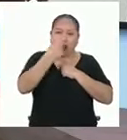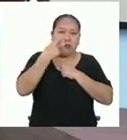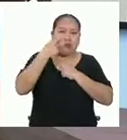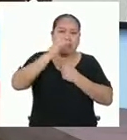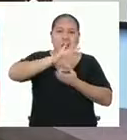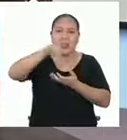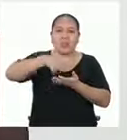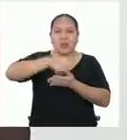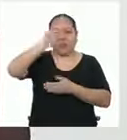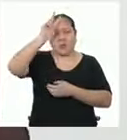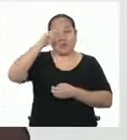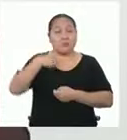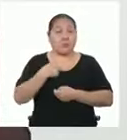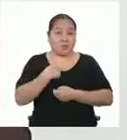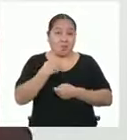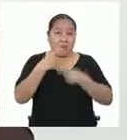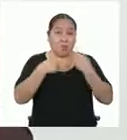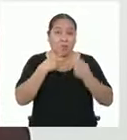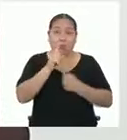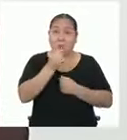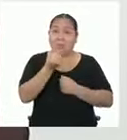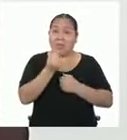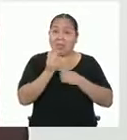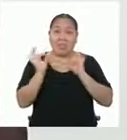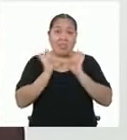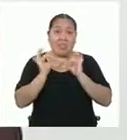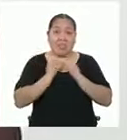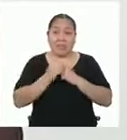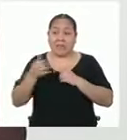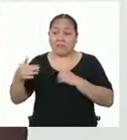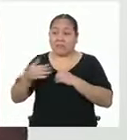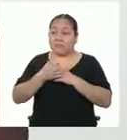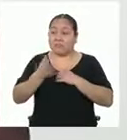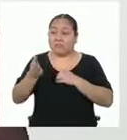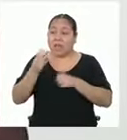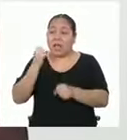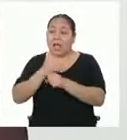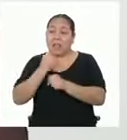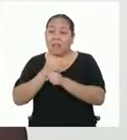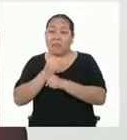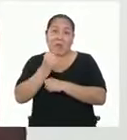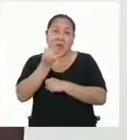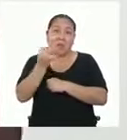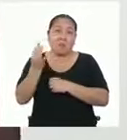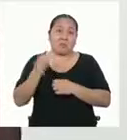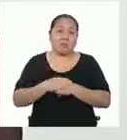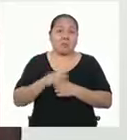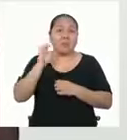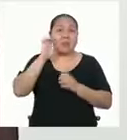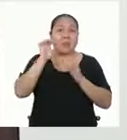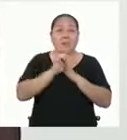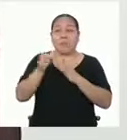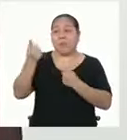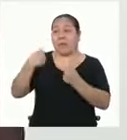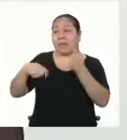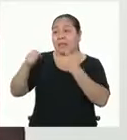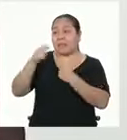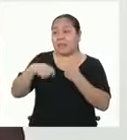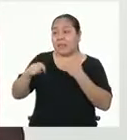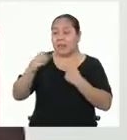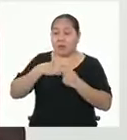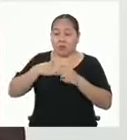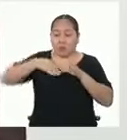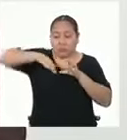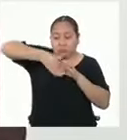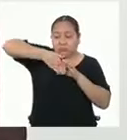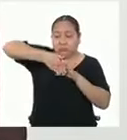Te cuento que yo me iba casi sin ahorros. En el camino, hacía algunos trabajos. Por ejemplo, vendía artesanías hechas por